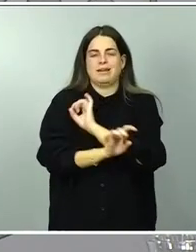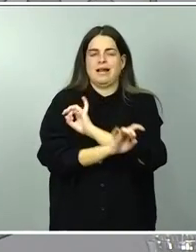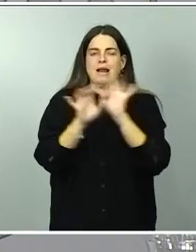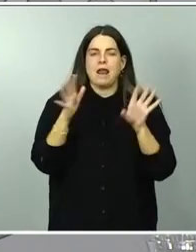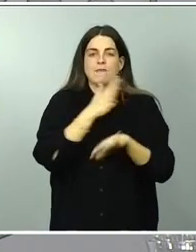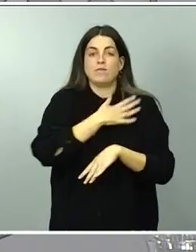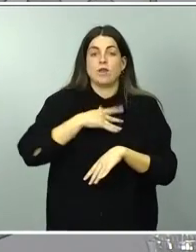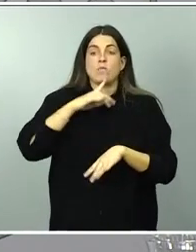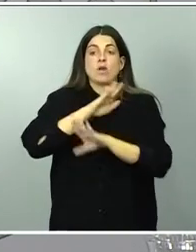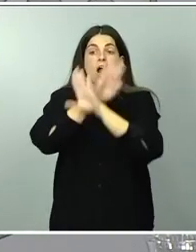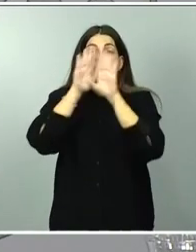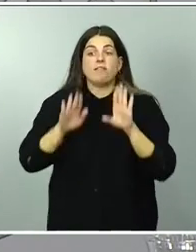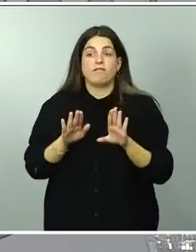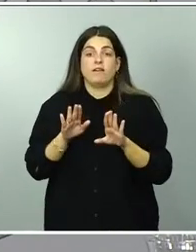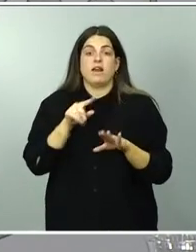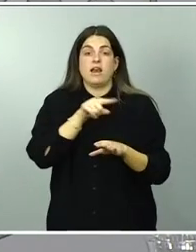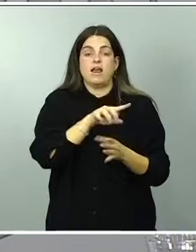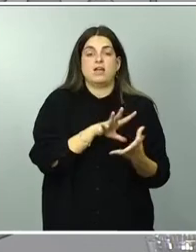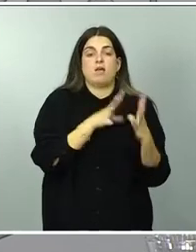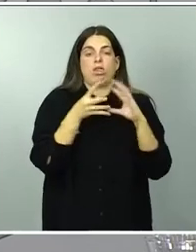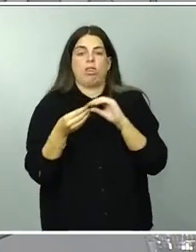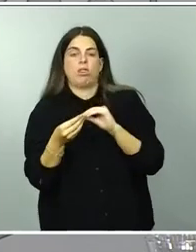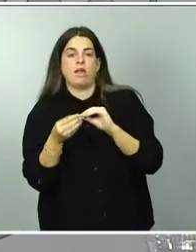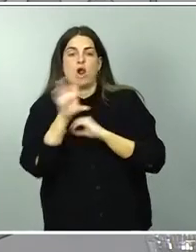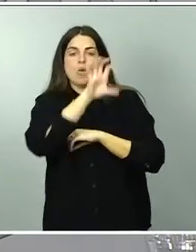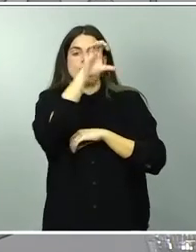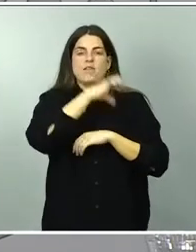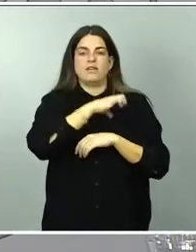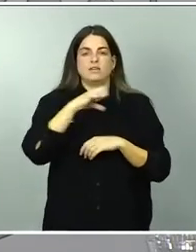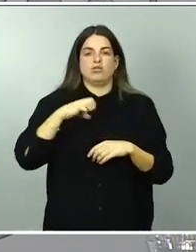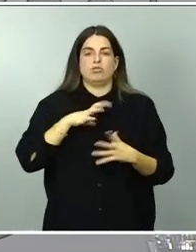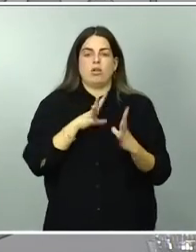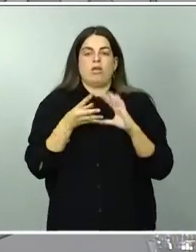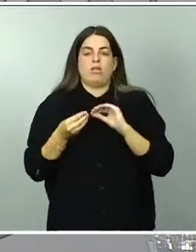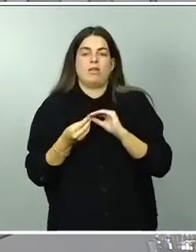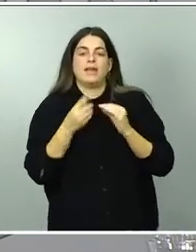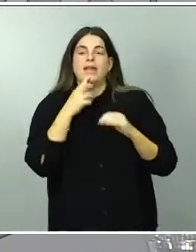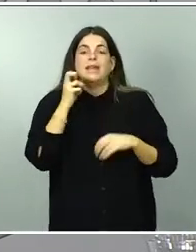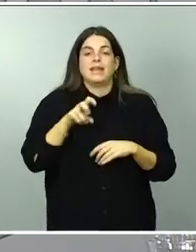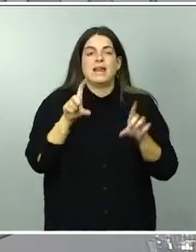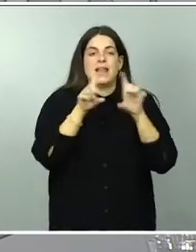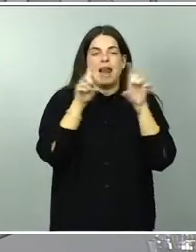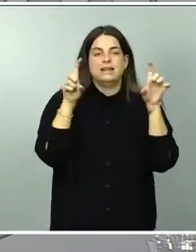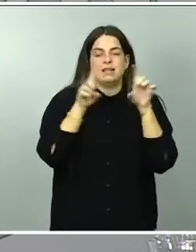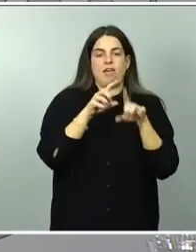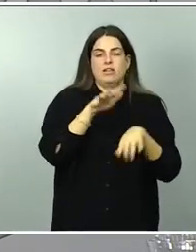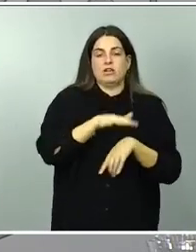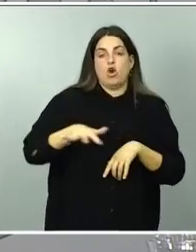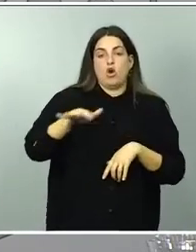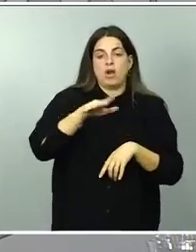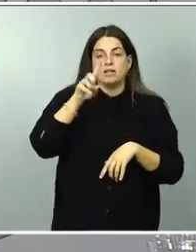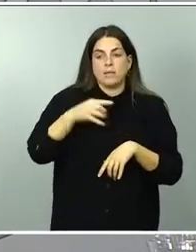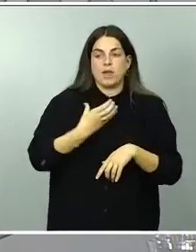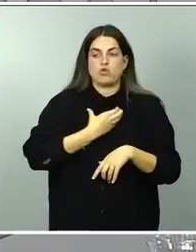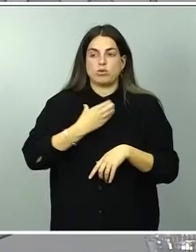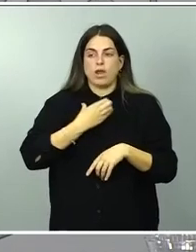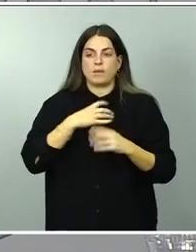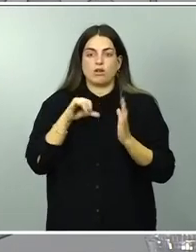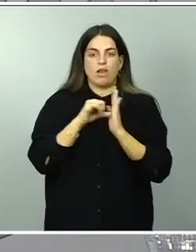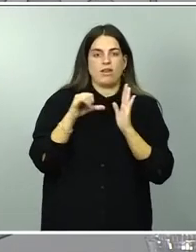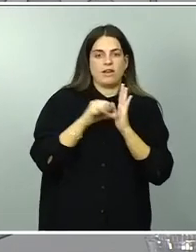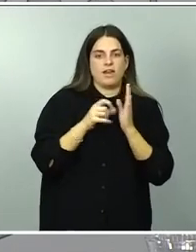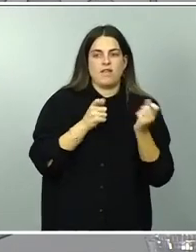quienes los están llevando a cabo en la mayor parte de las comunidades autónomas son las entidades locales, son los ayuntamientos desde la cercanía. Les doy cinco